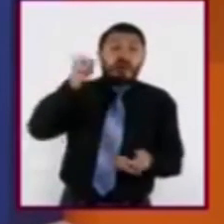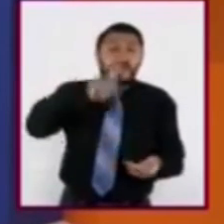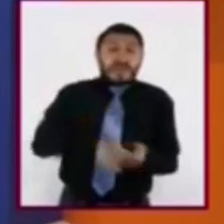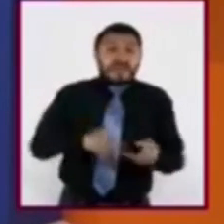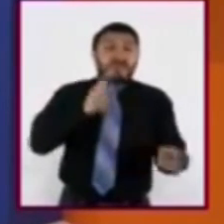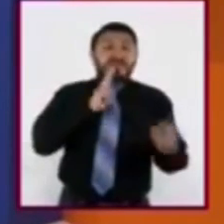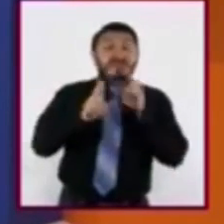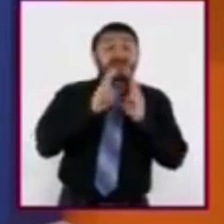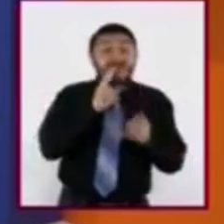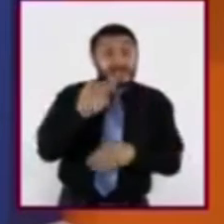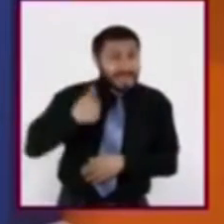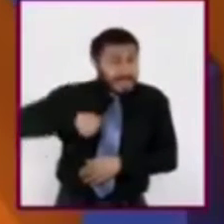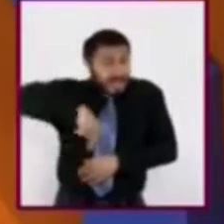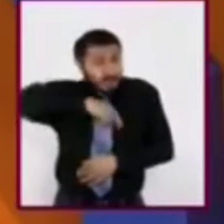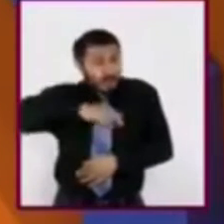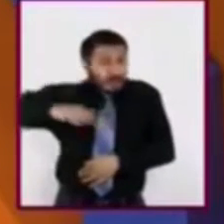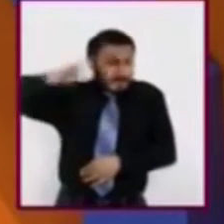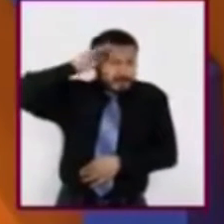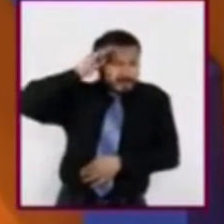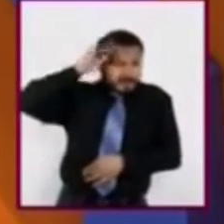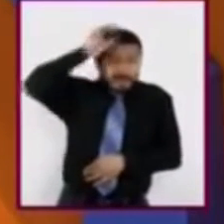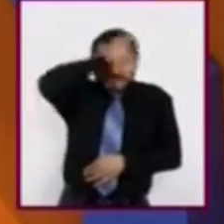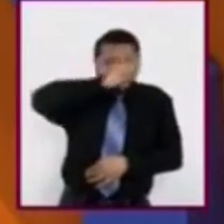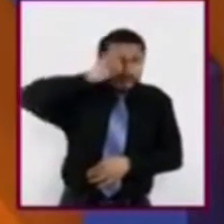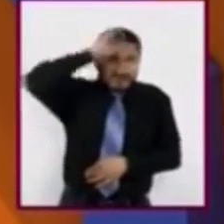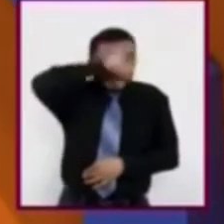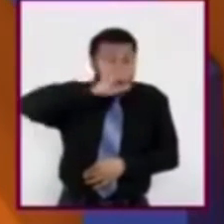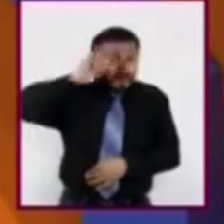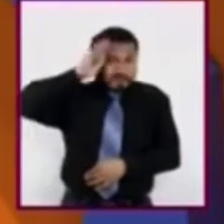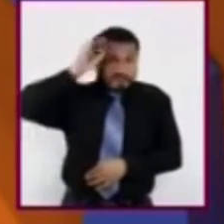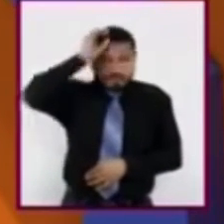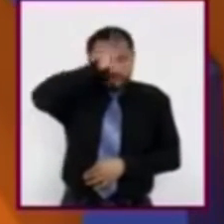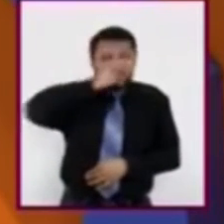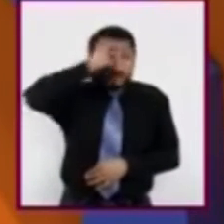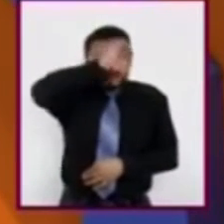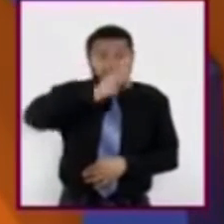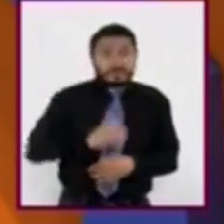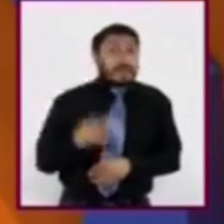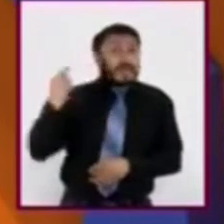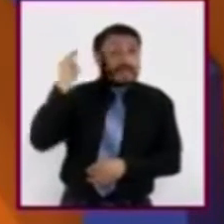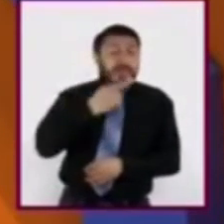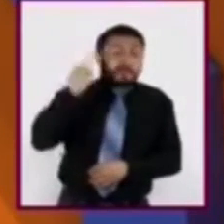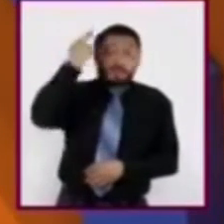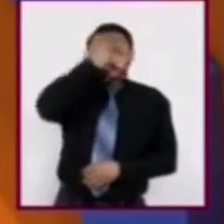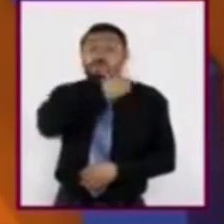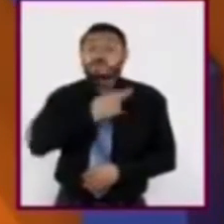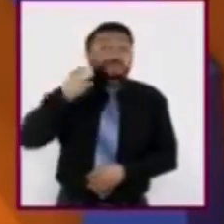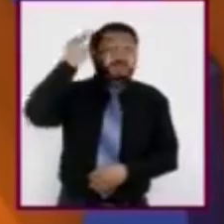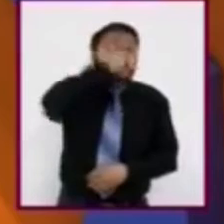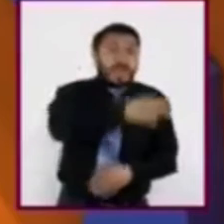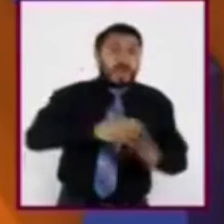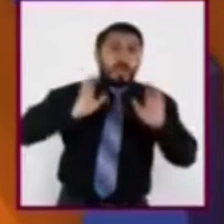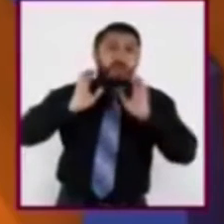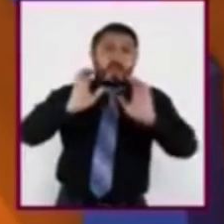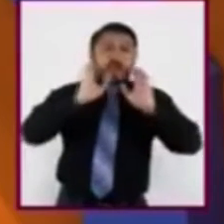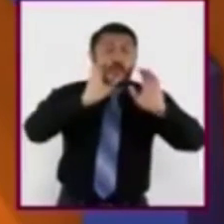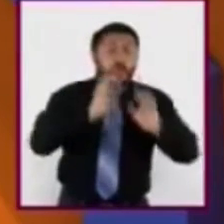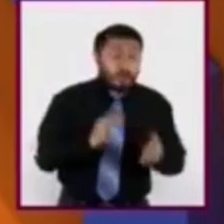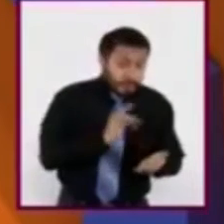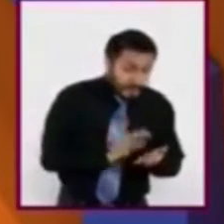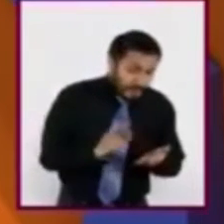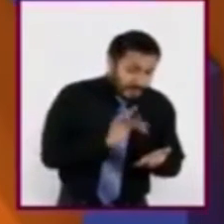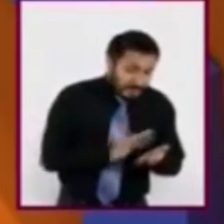nuestra propia opinión. Es necesario revisar con cuidado lo que leemos para analizar y enriquecer el